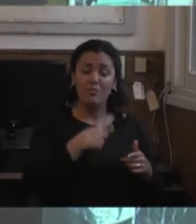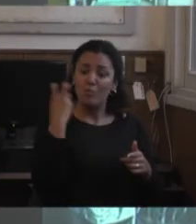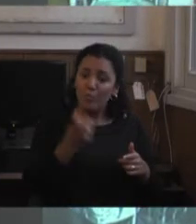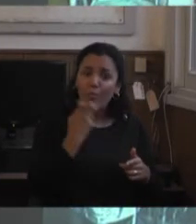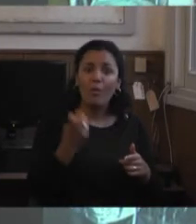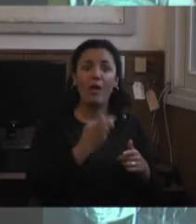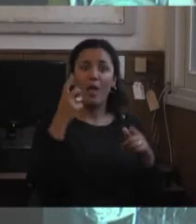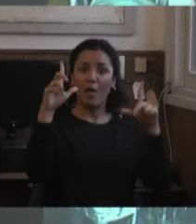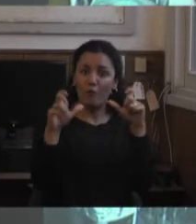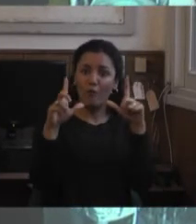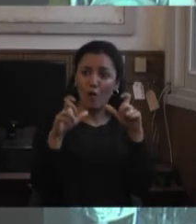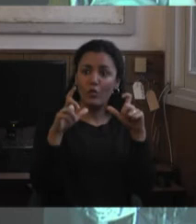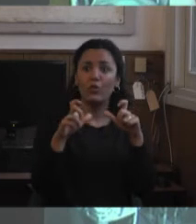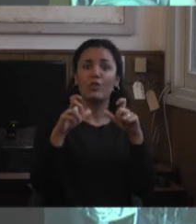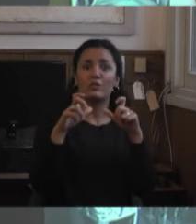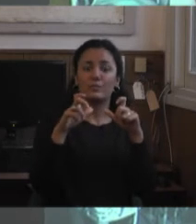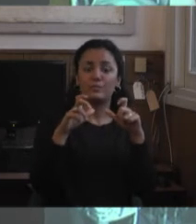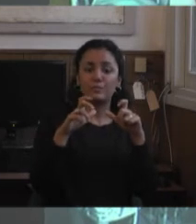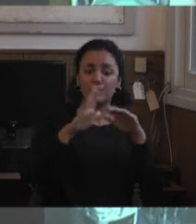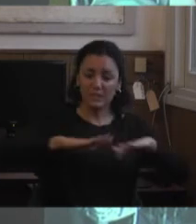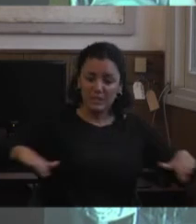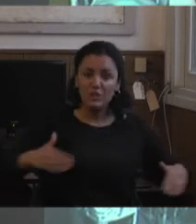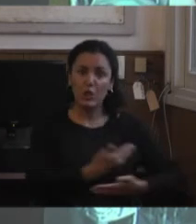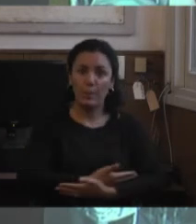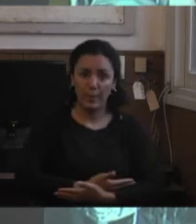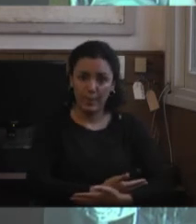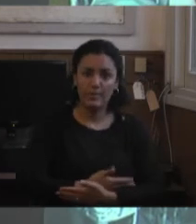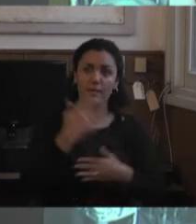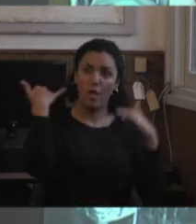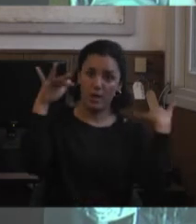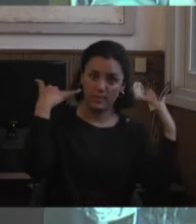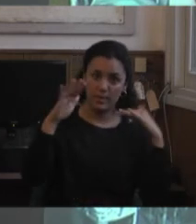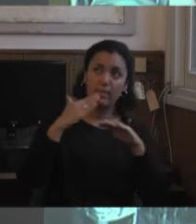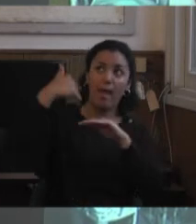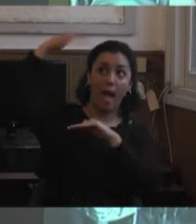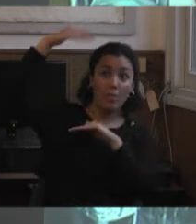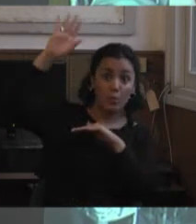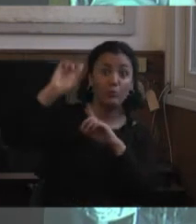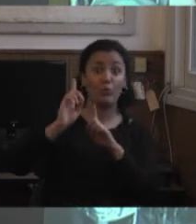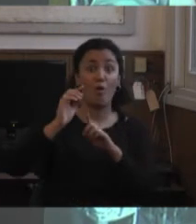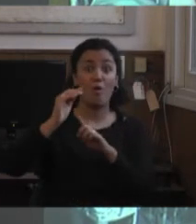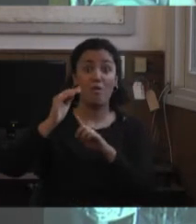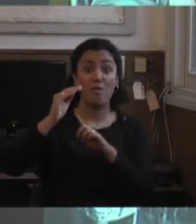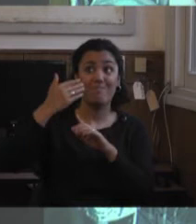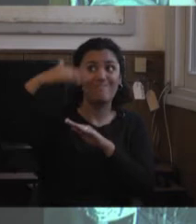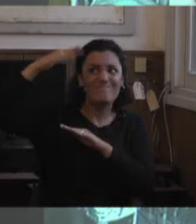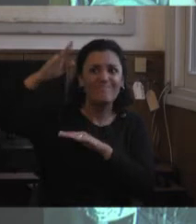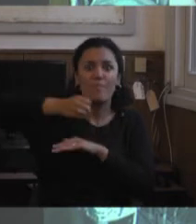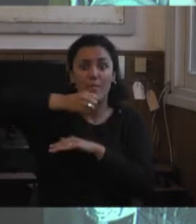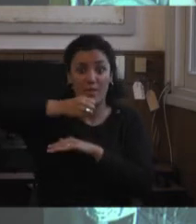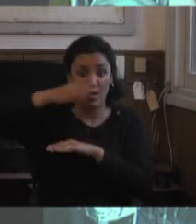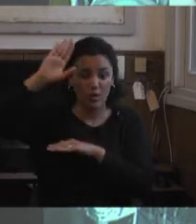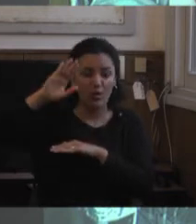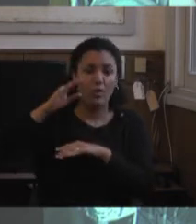de niños, bebés, niños, adolescentes, adultos y adultos mayores, varones y mujeres